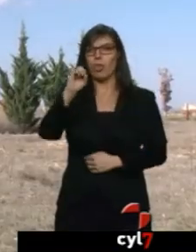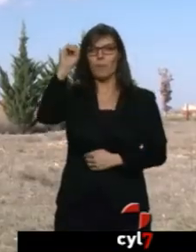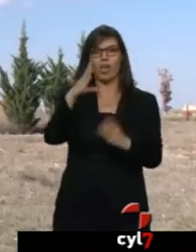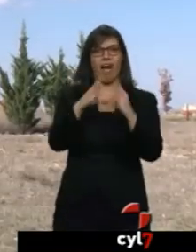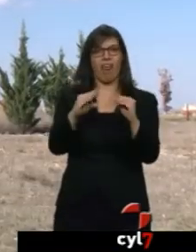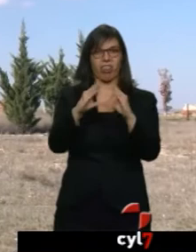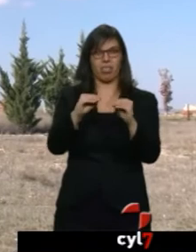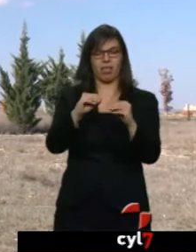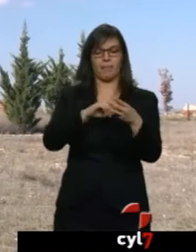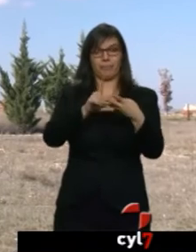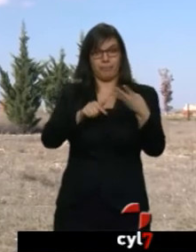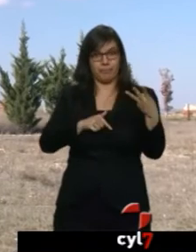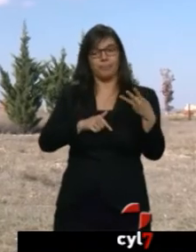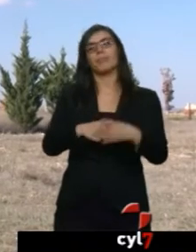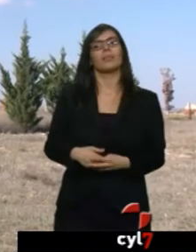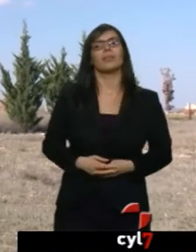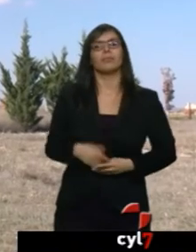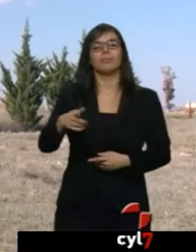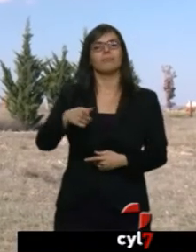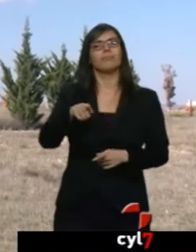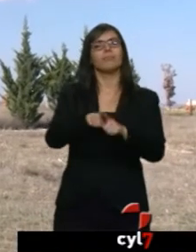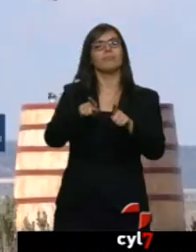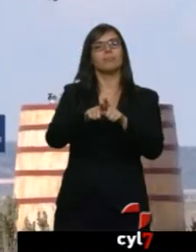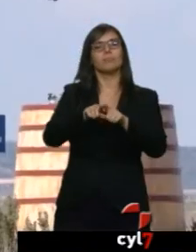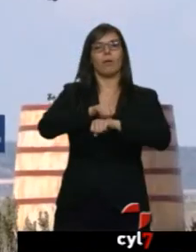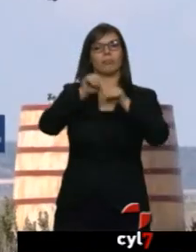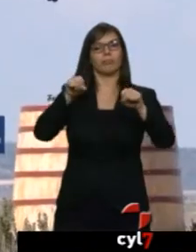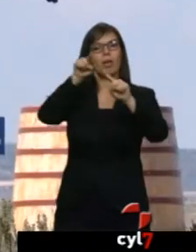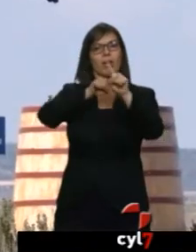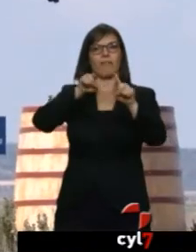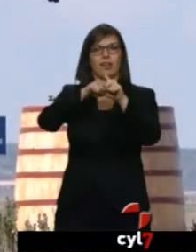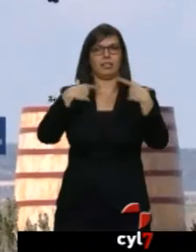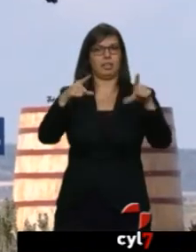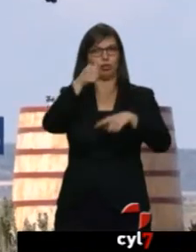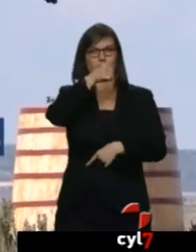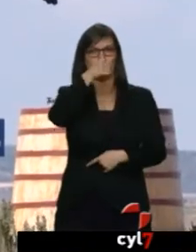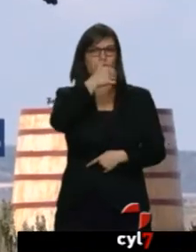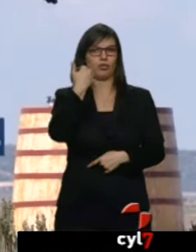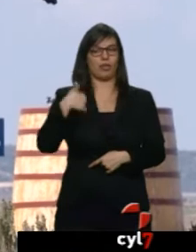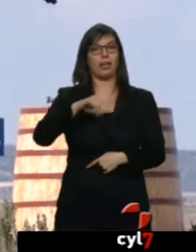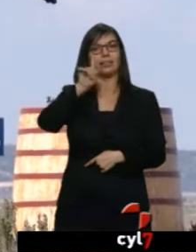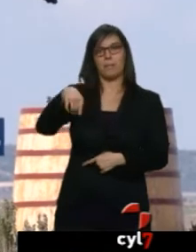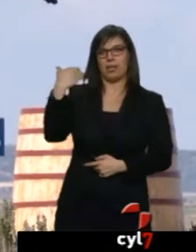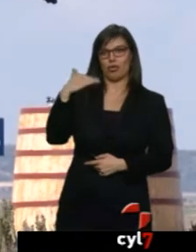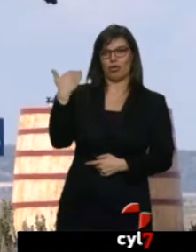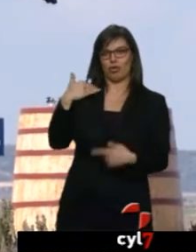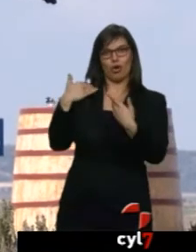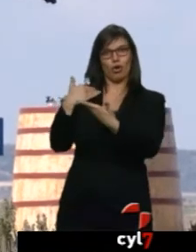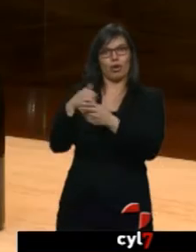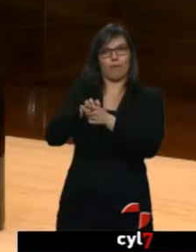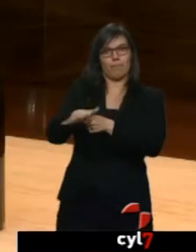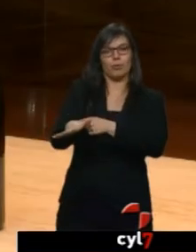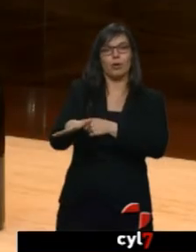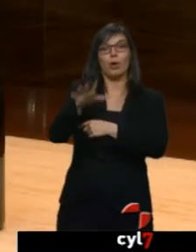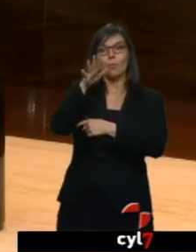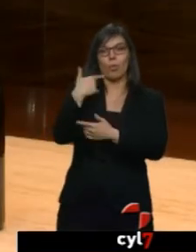logro no solo para Dominio de Atauta, que se consolida como un referente del sector, también para Soria, que demuestra de este modo que aquí se